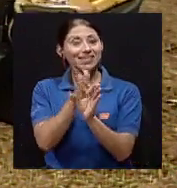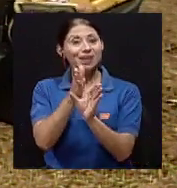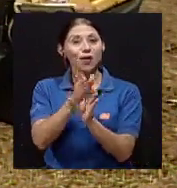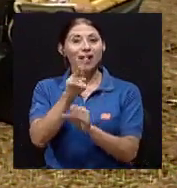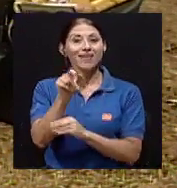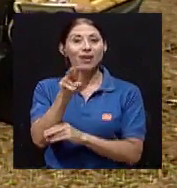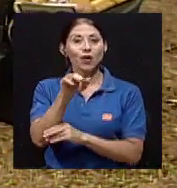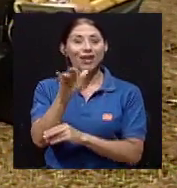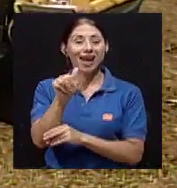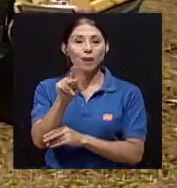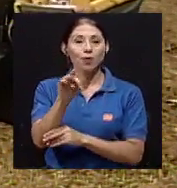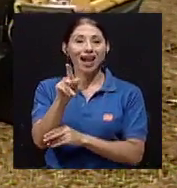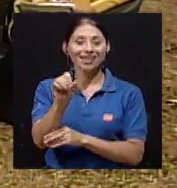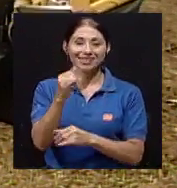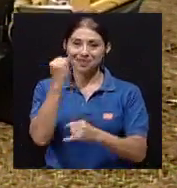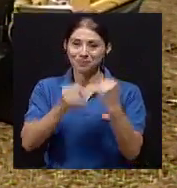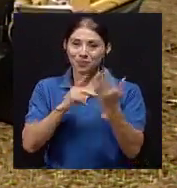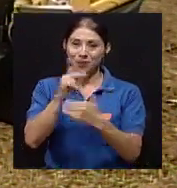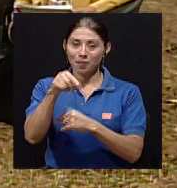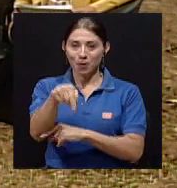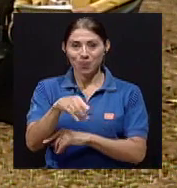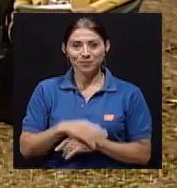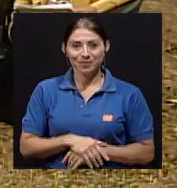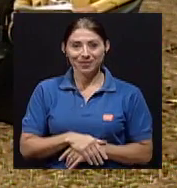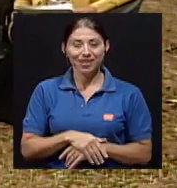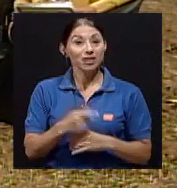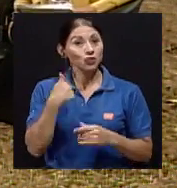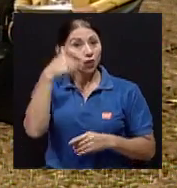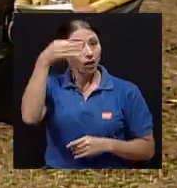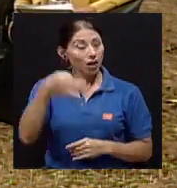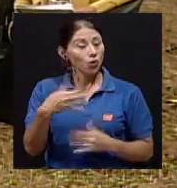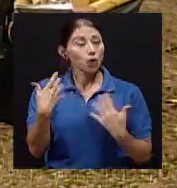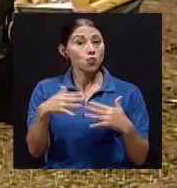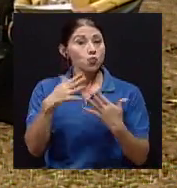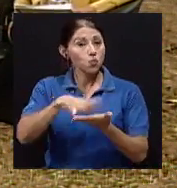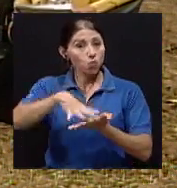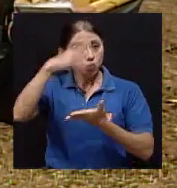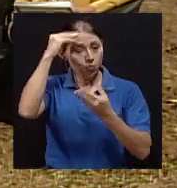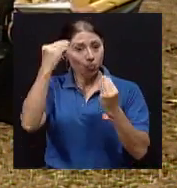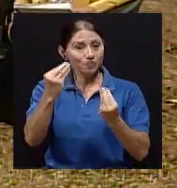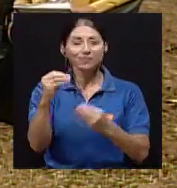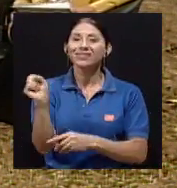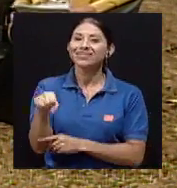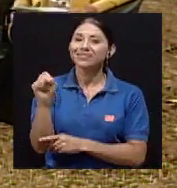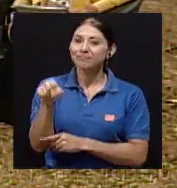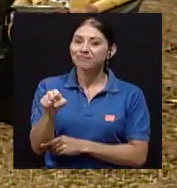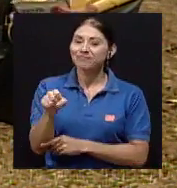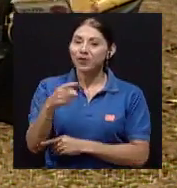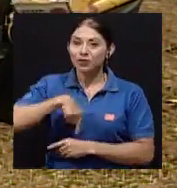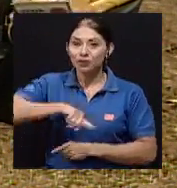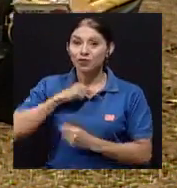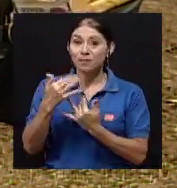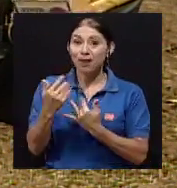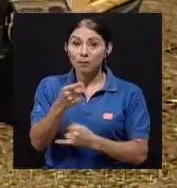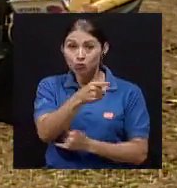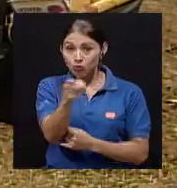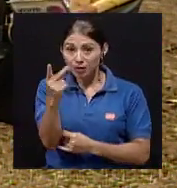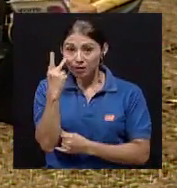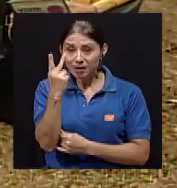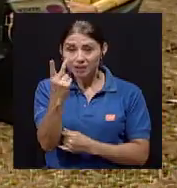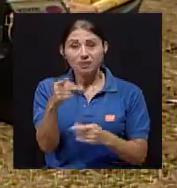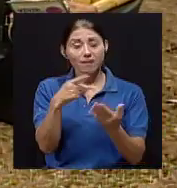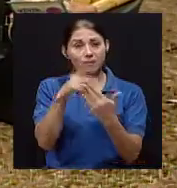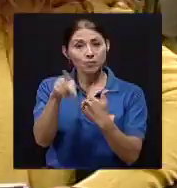psicóloga Verónica Morales terminamos nuestro programa por hoy, Seidy. Yo creo que nos deja grandes enseñanzas. Sí, así es, ¿verdad? Esperamos que el público también